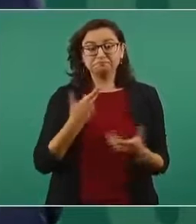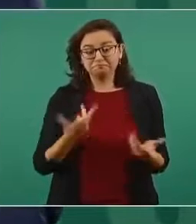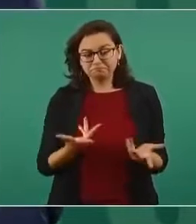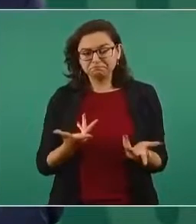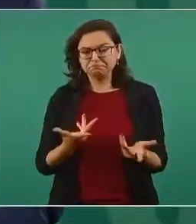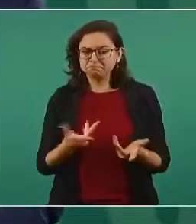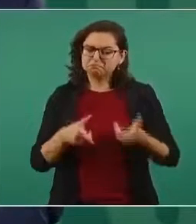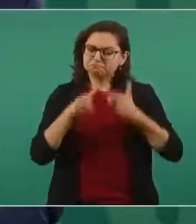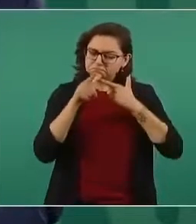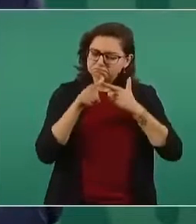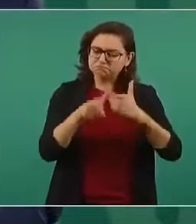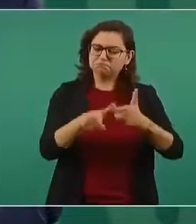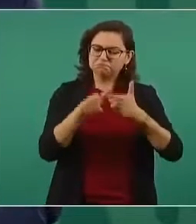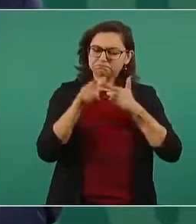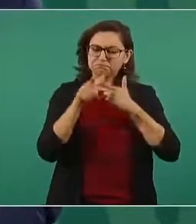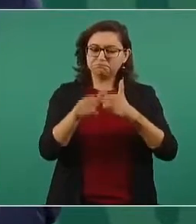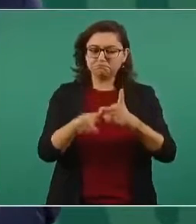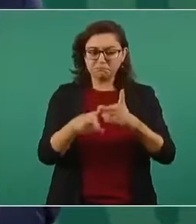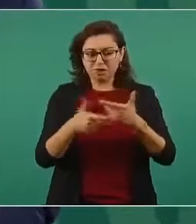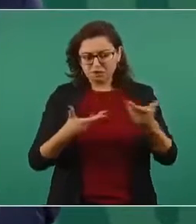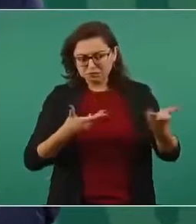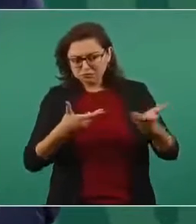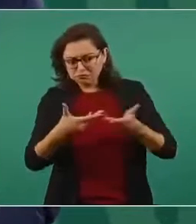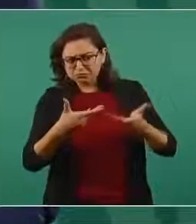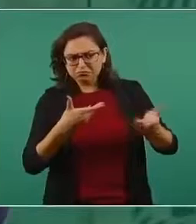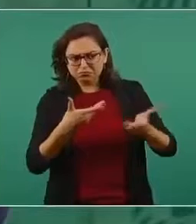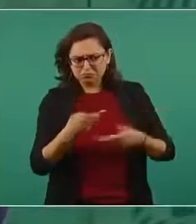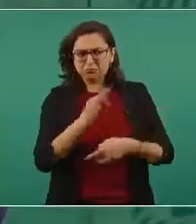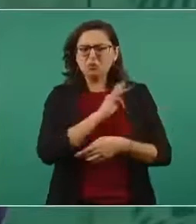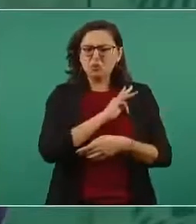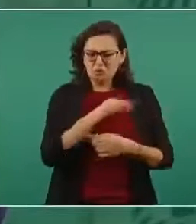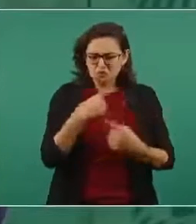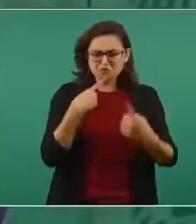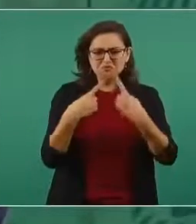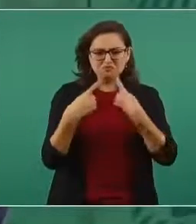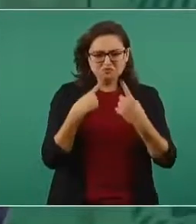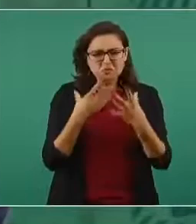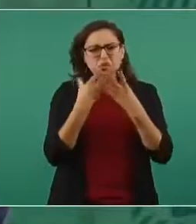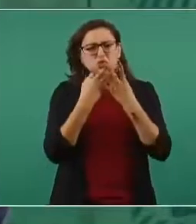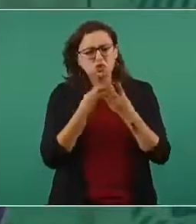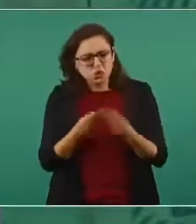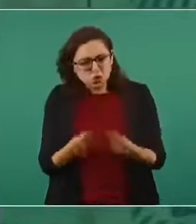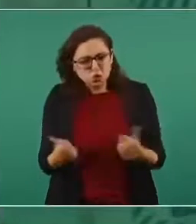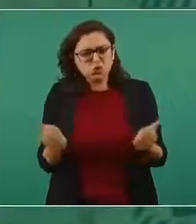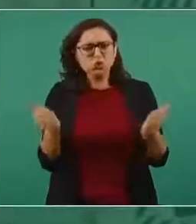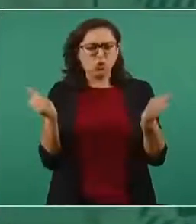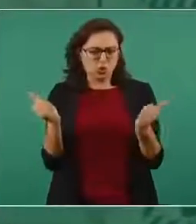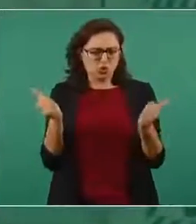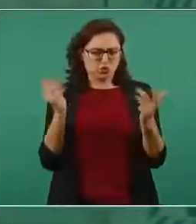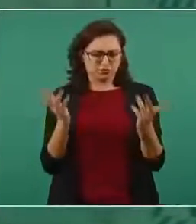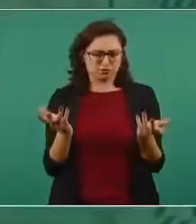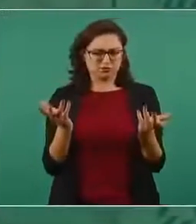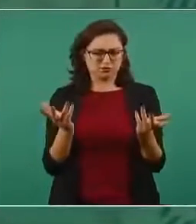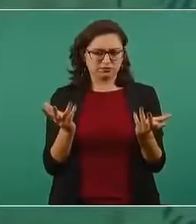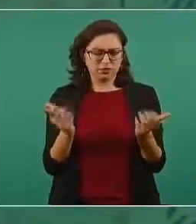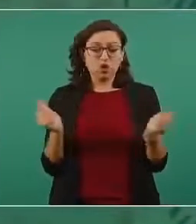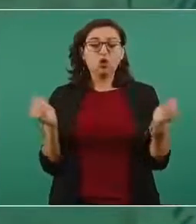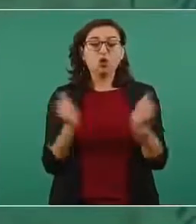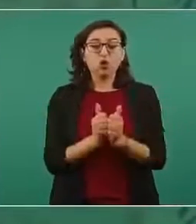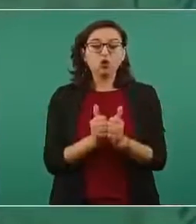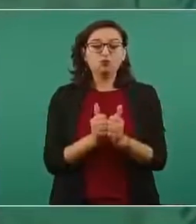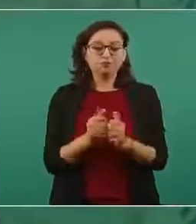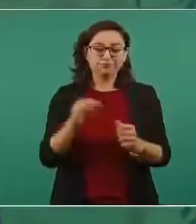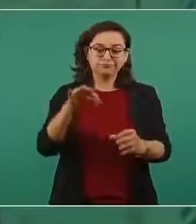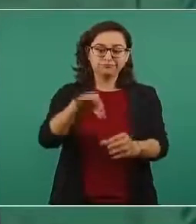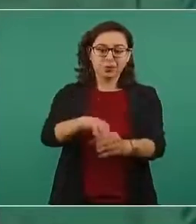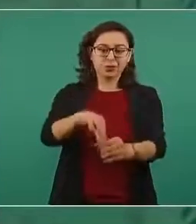se puedan dirimir, se resuelvan por la vía electoral,